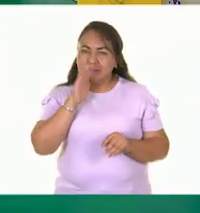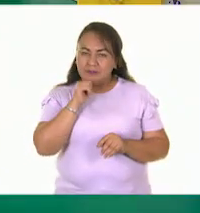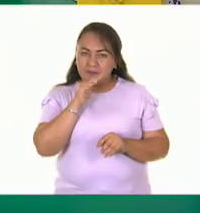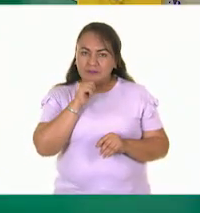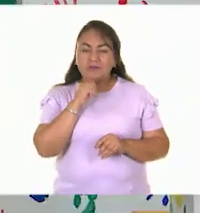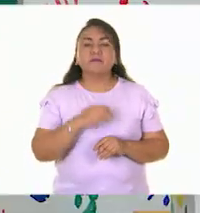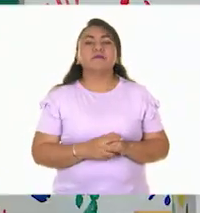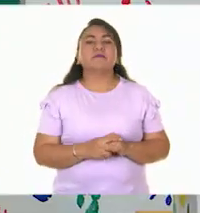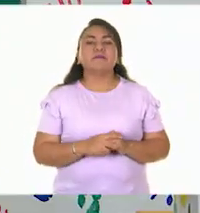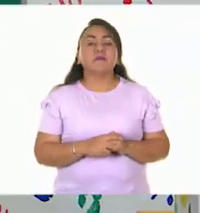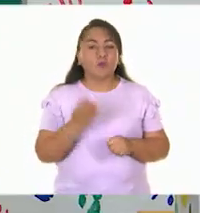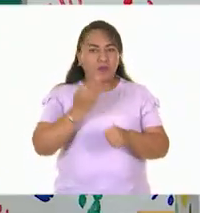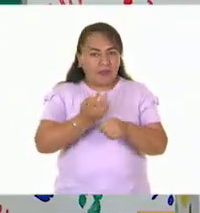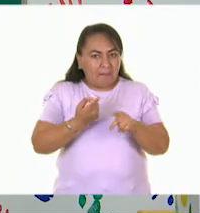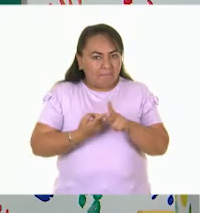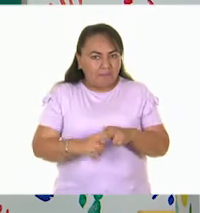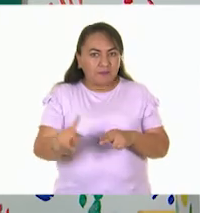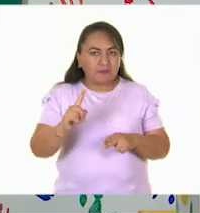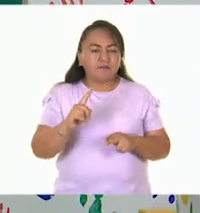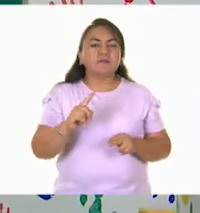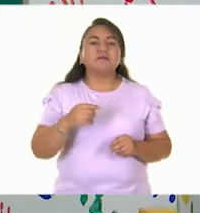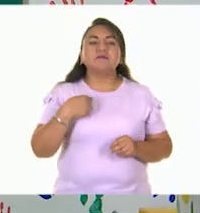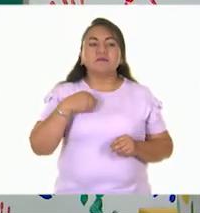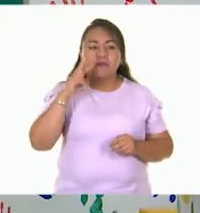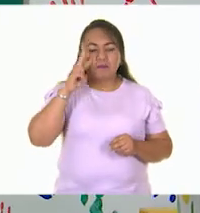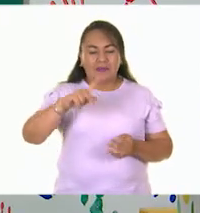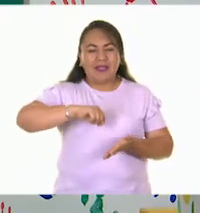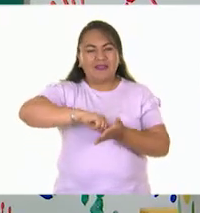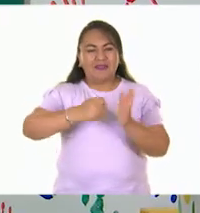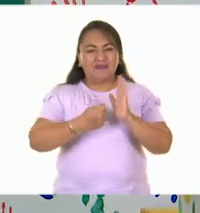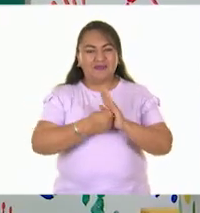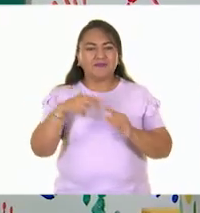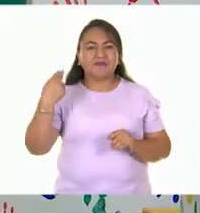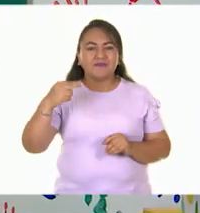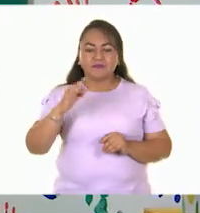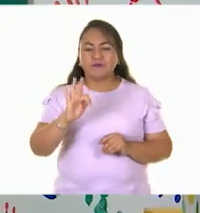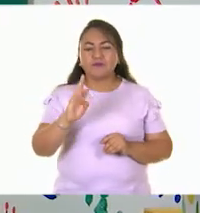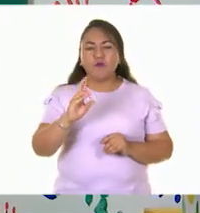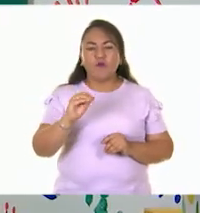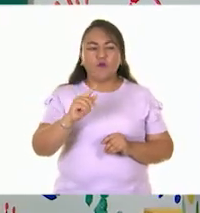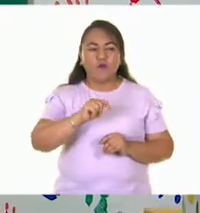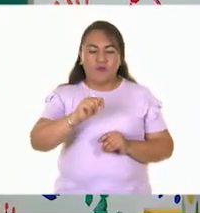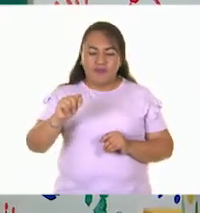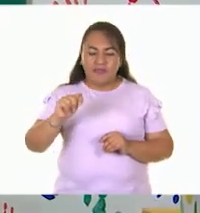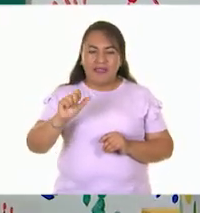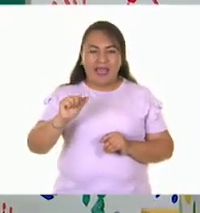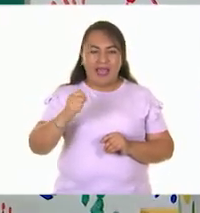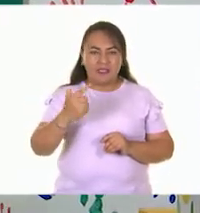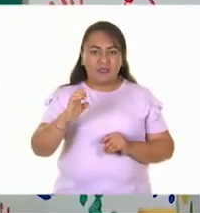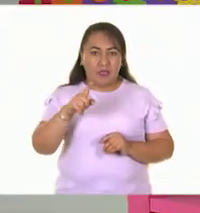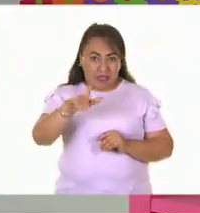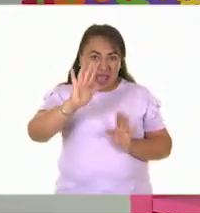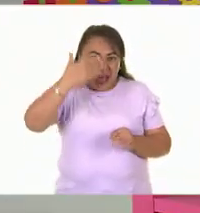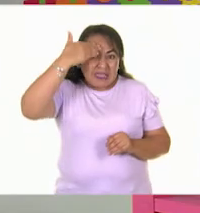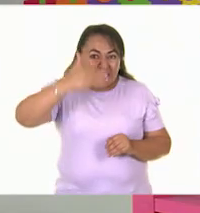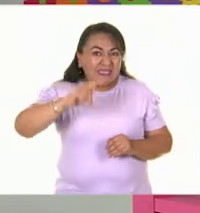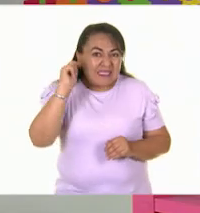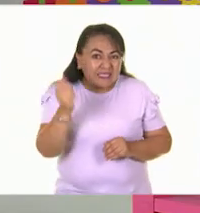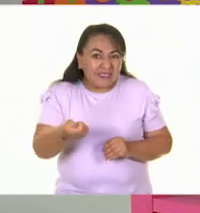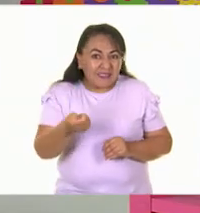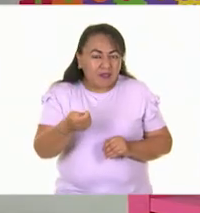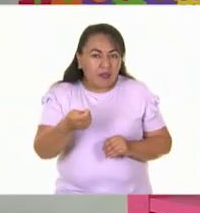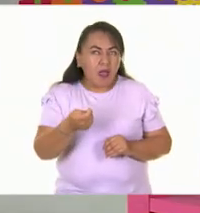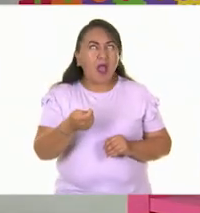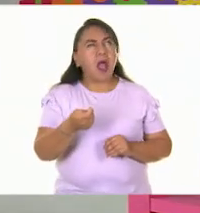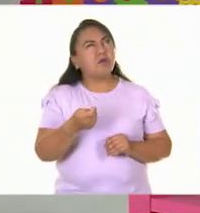pues vamos a reconocer esta técnica de frotage. ¿Ustedes ya reconocen la técnica? ¿Tú cómo ves, Pilar? A